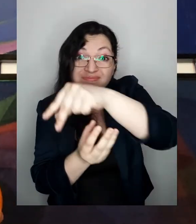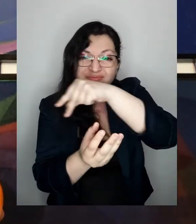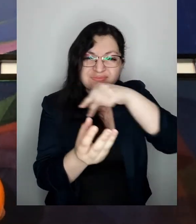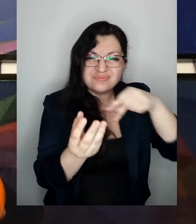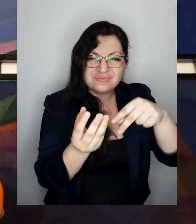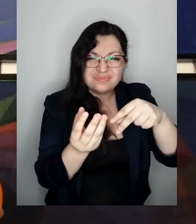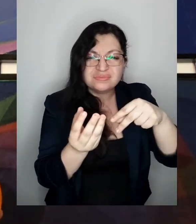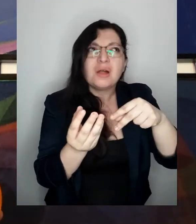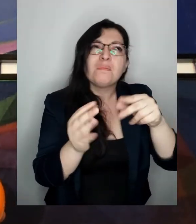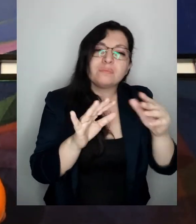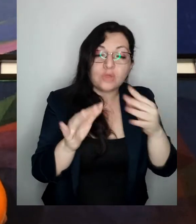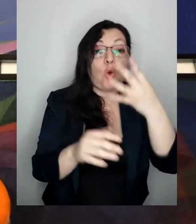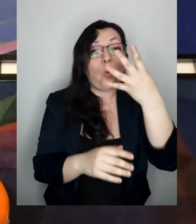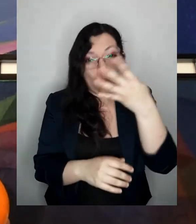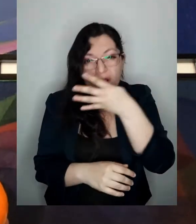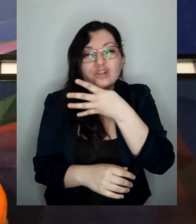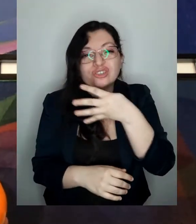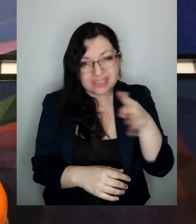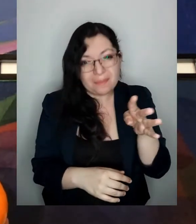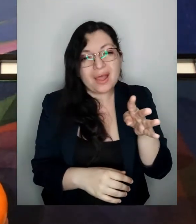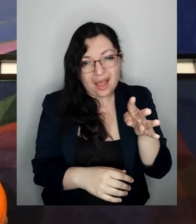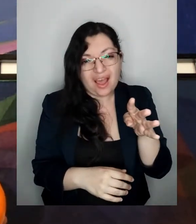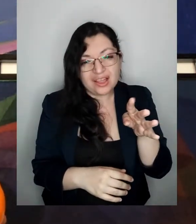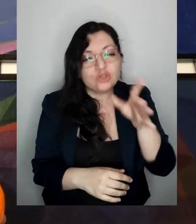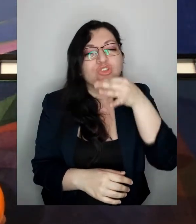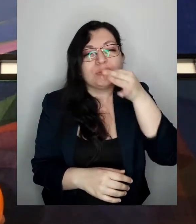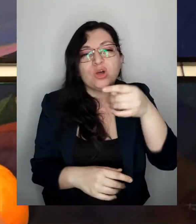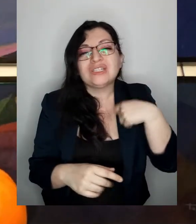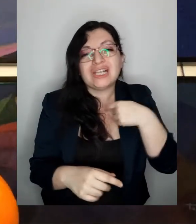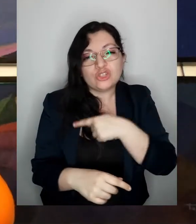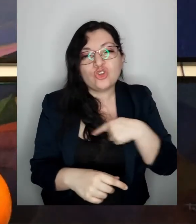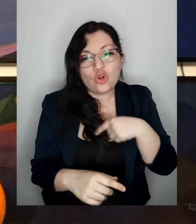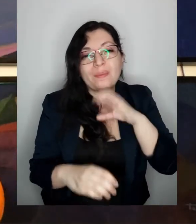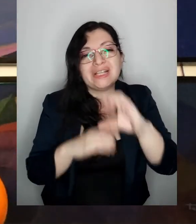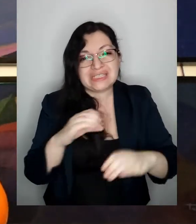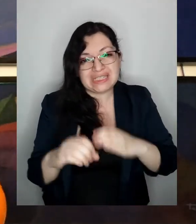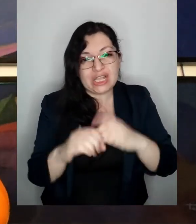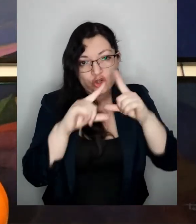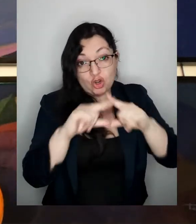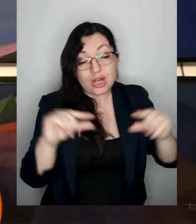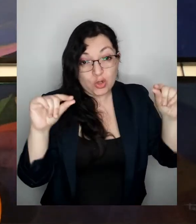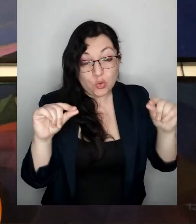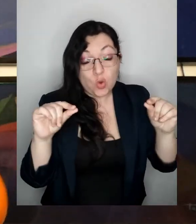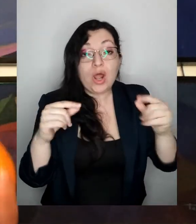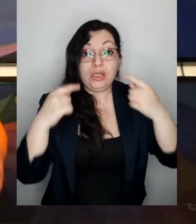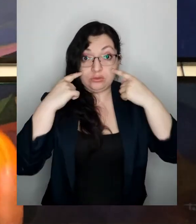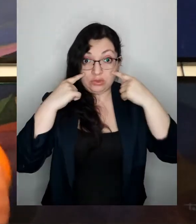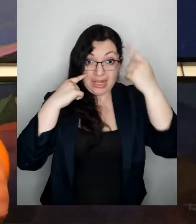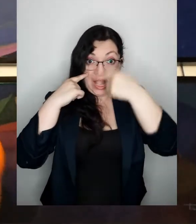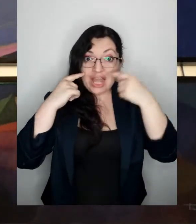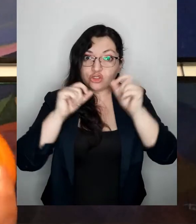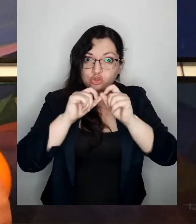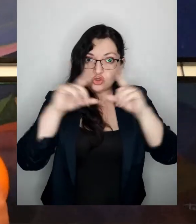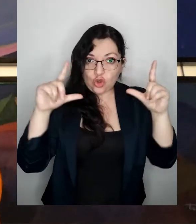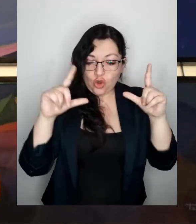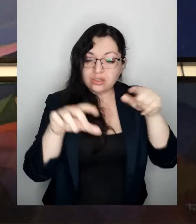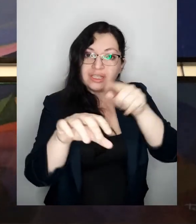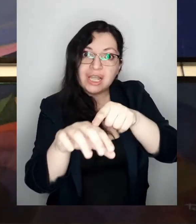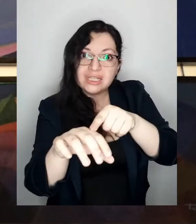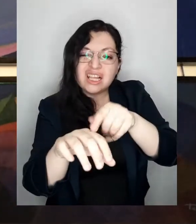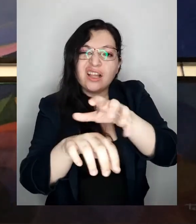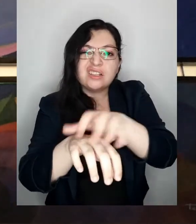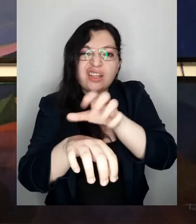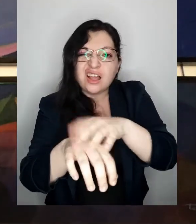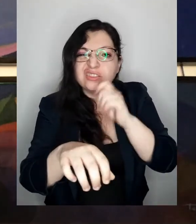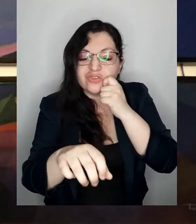demora cuatro semanas y es lo que llamamos un ciclo lunar bueno y si tu cara es el sol y la naranja es la tierra